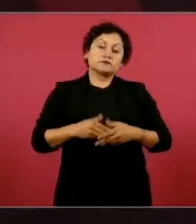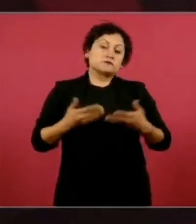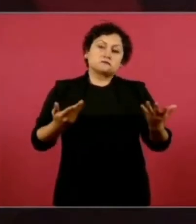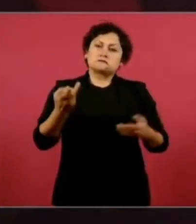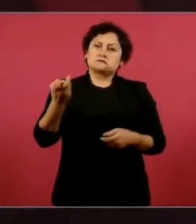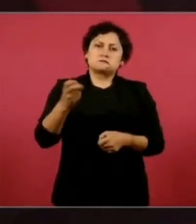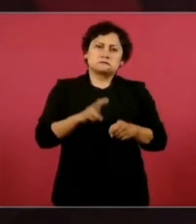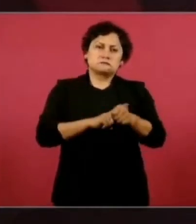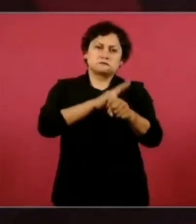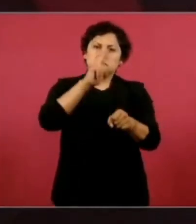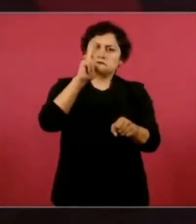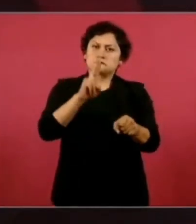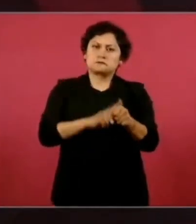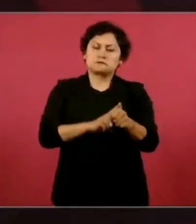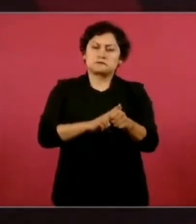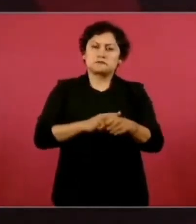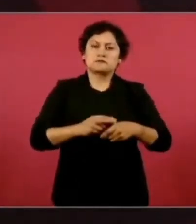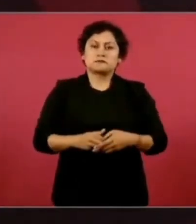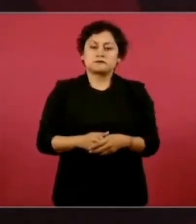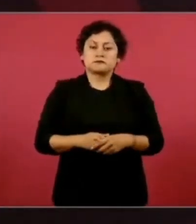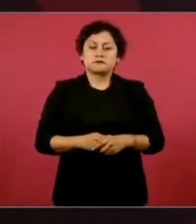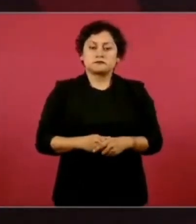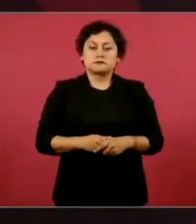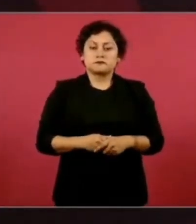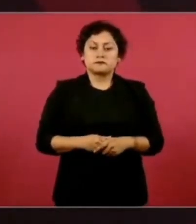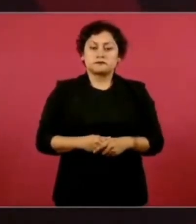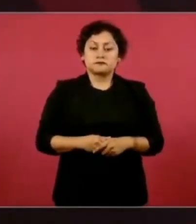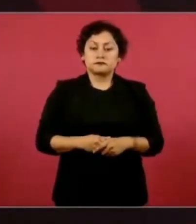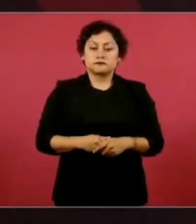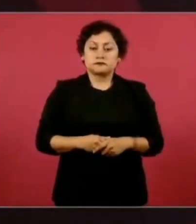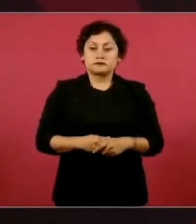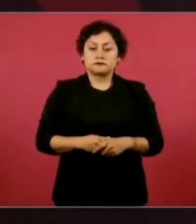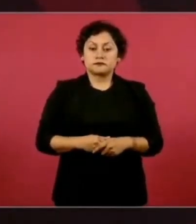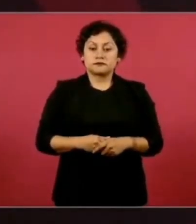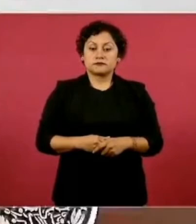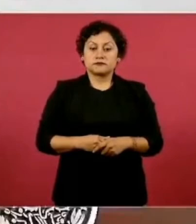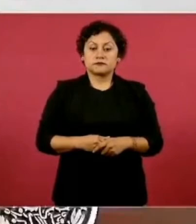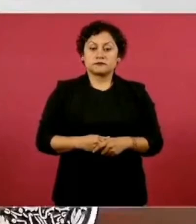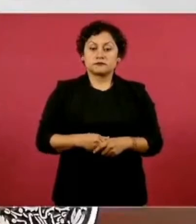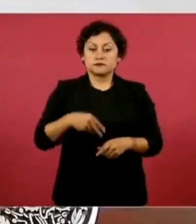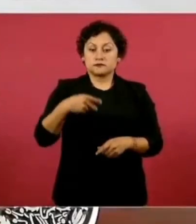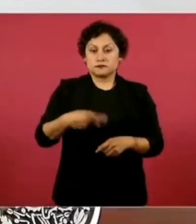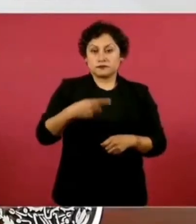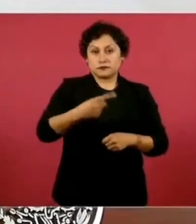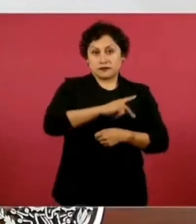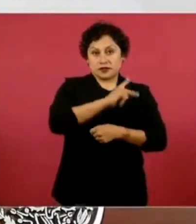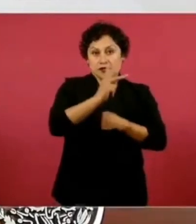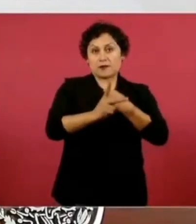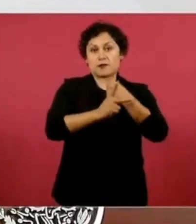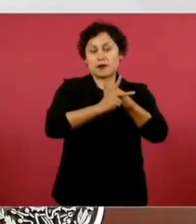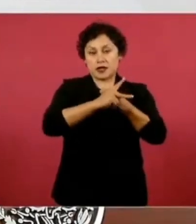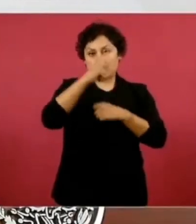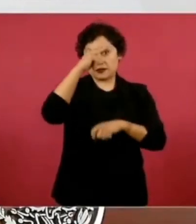En nuestro país hay libertades,